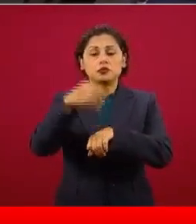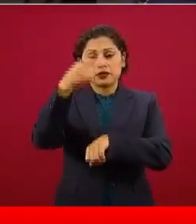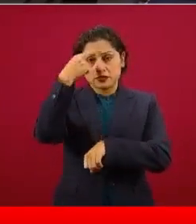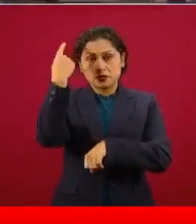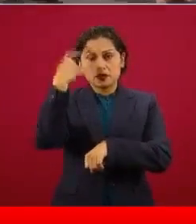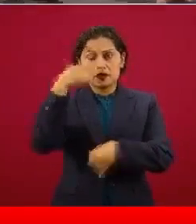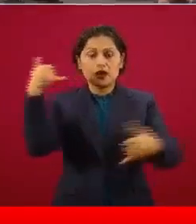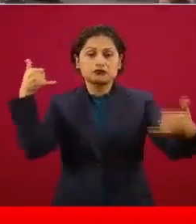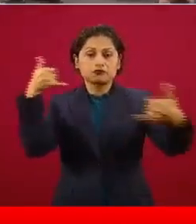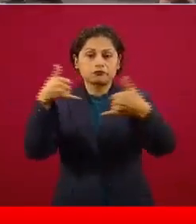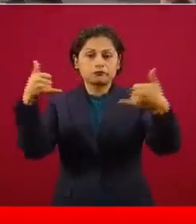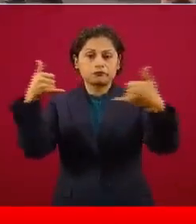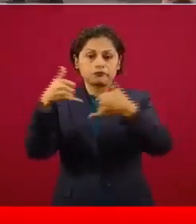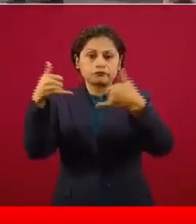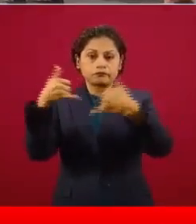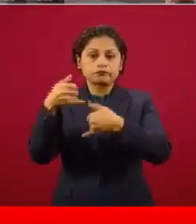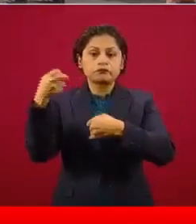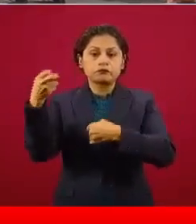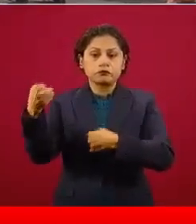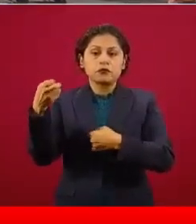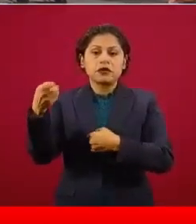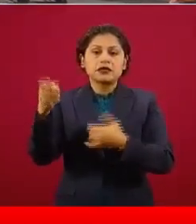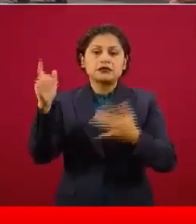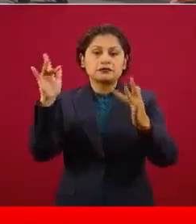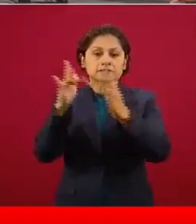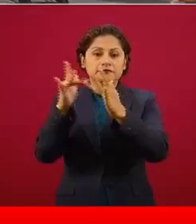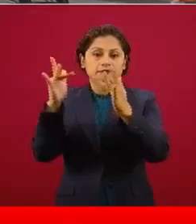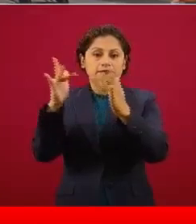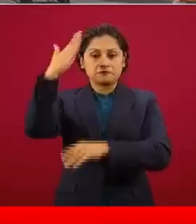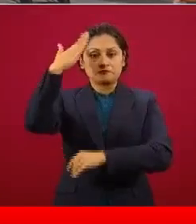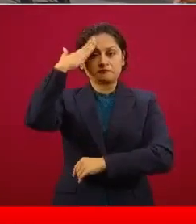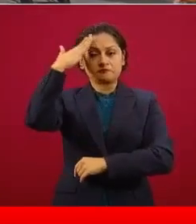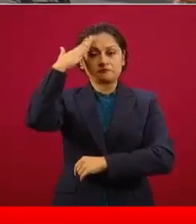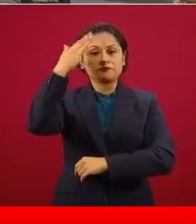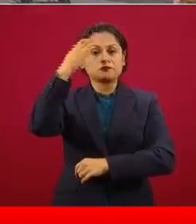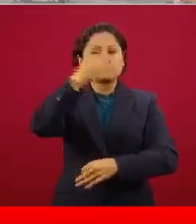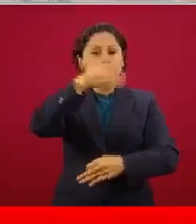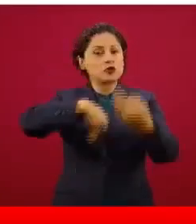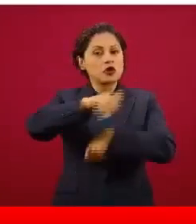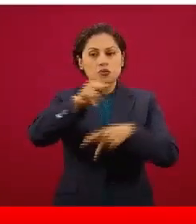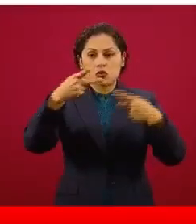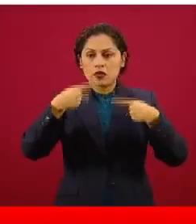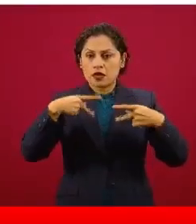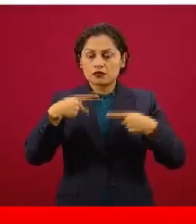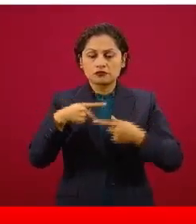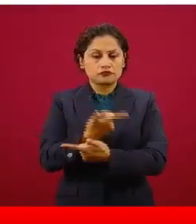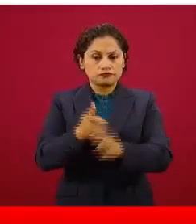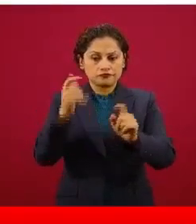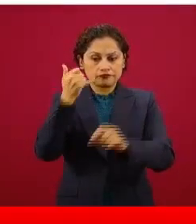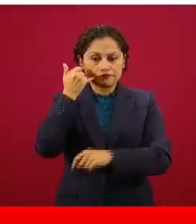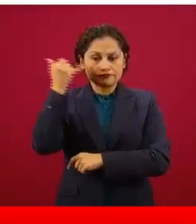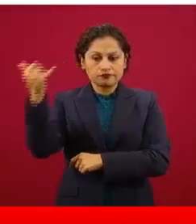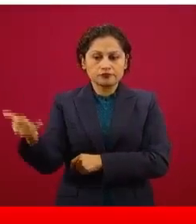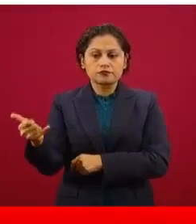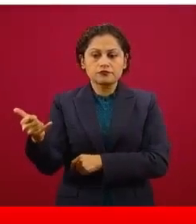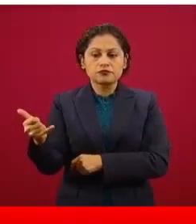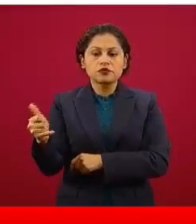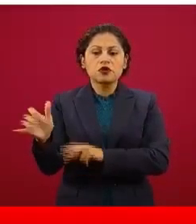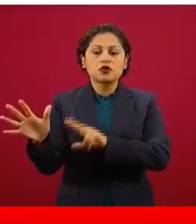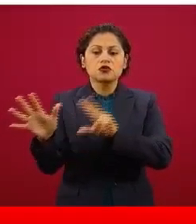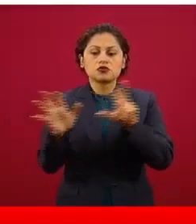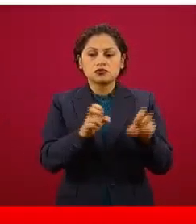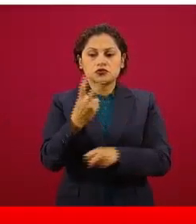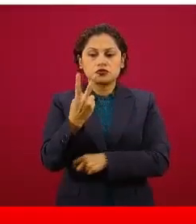nosotros llamamos la torre de control. Ahí es donde pueden llamar todas las personas, es un número 800-213